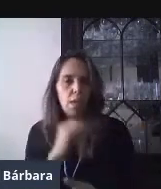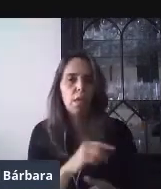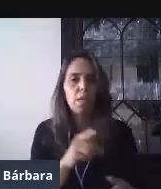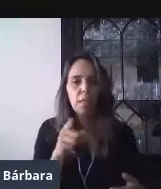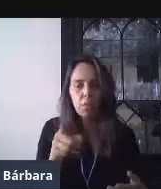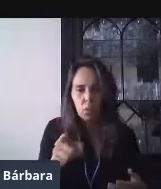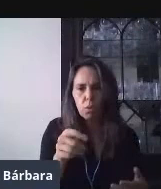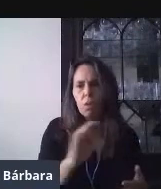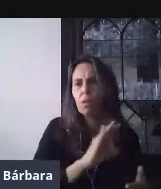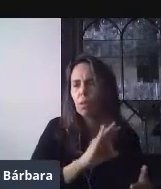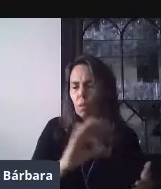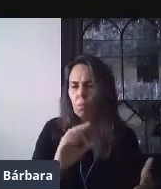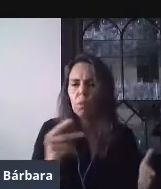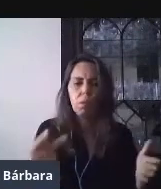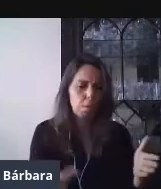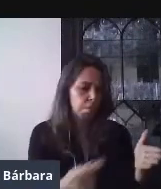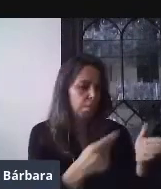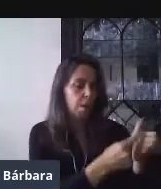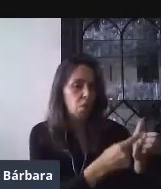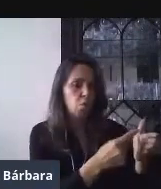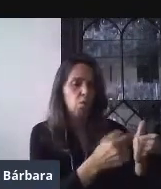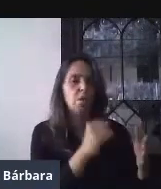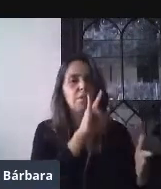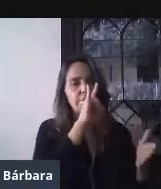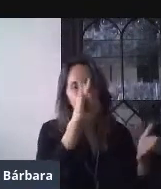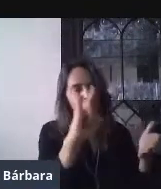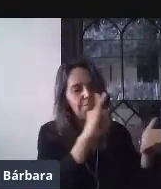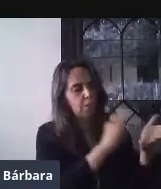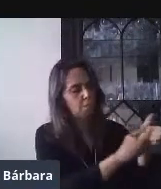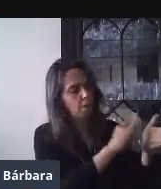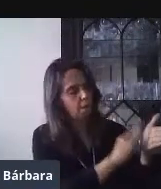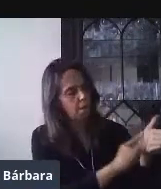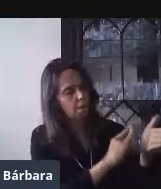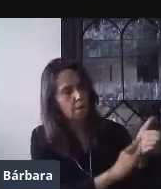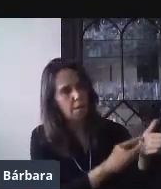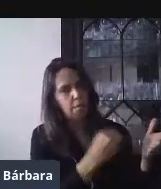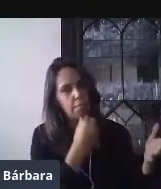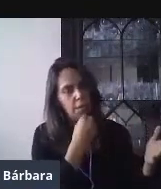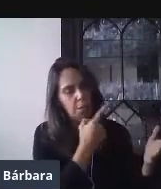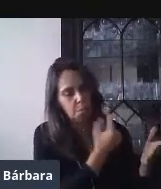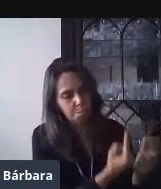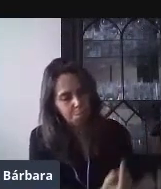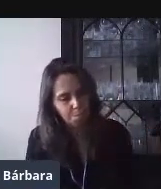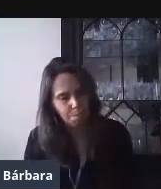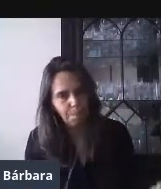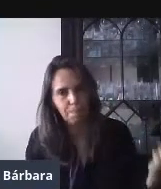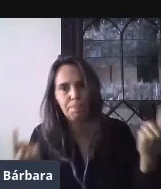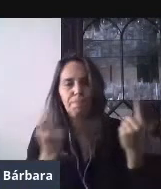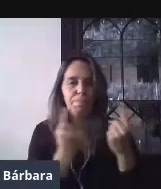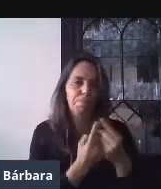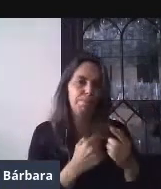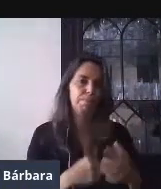como respuestas, agregar imágenes. Por ejemplo, voy a hacer un ejemplo de esta actividad.